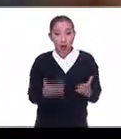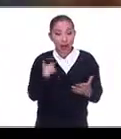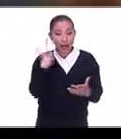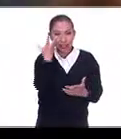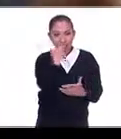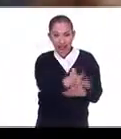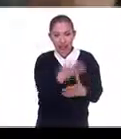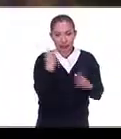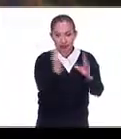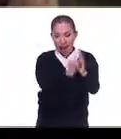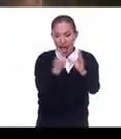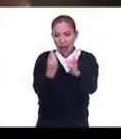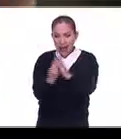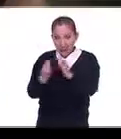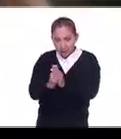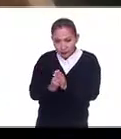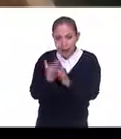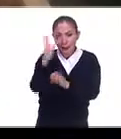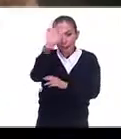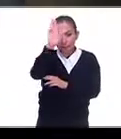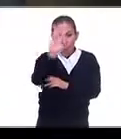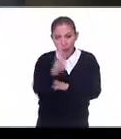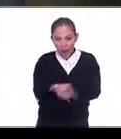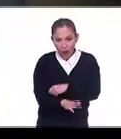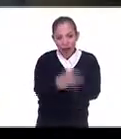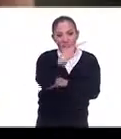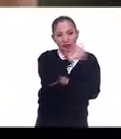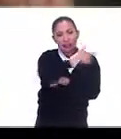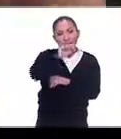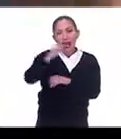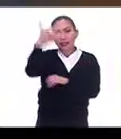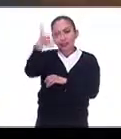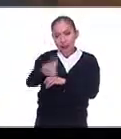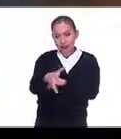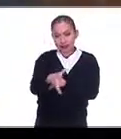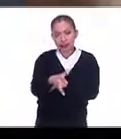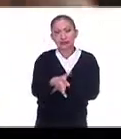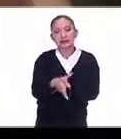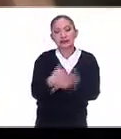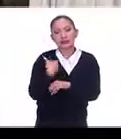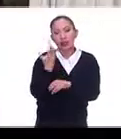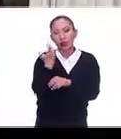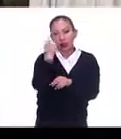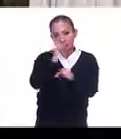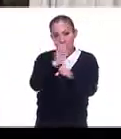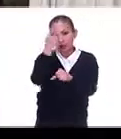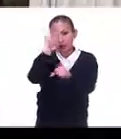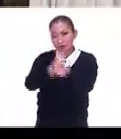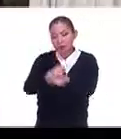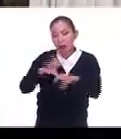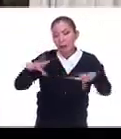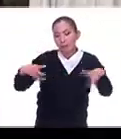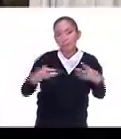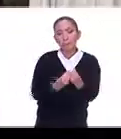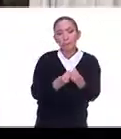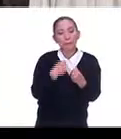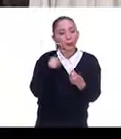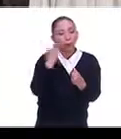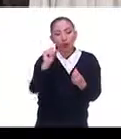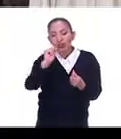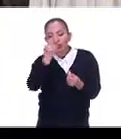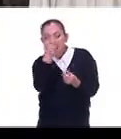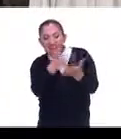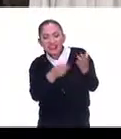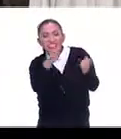10 sesiones, los miércoles de 7 a 10 cada semana, abarcaremos una técnica